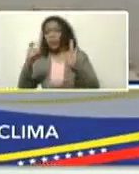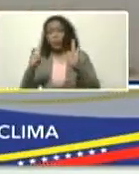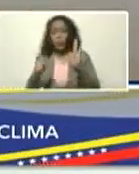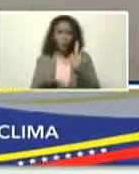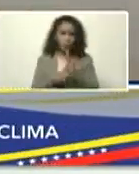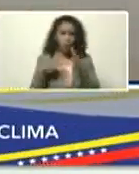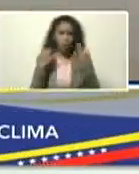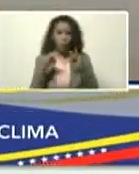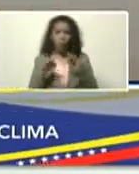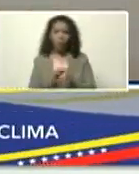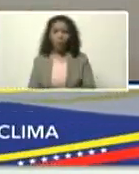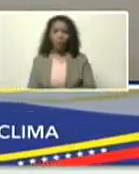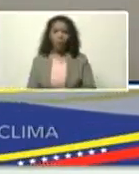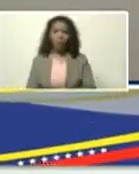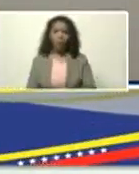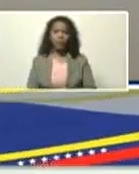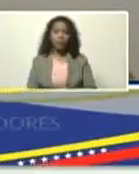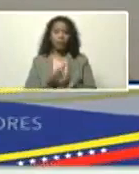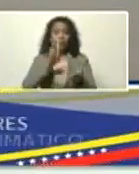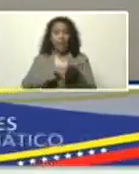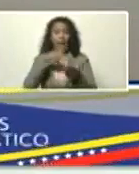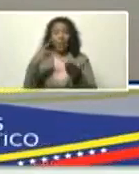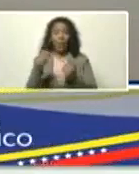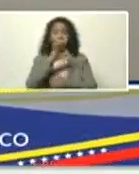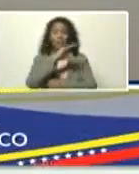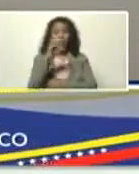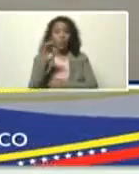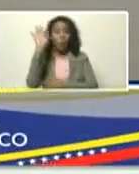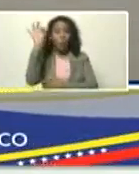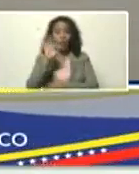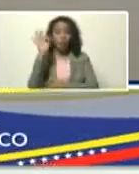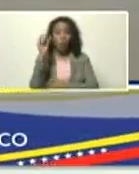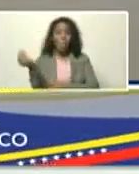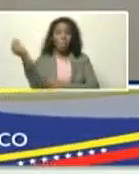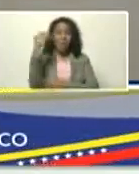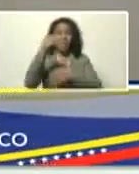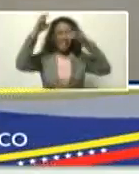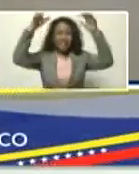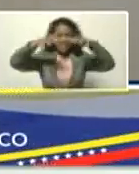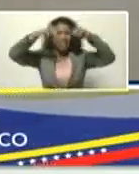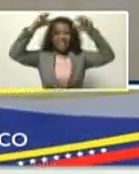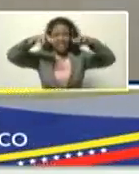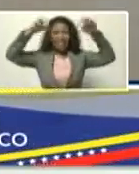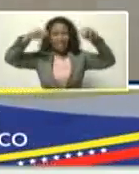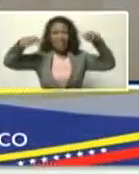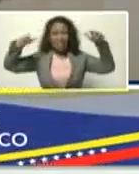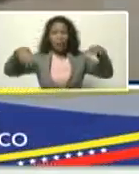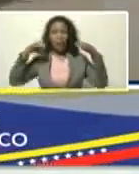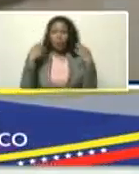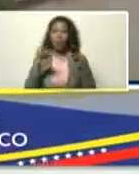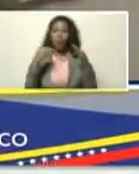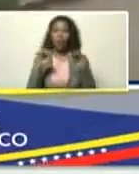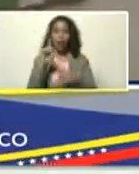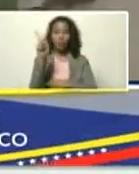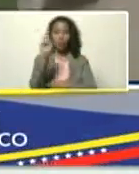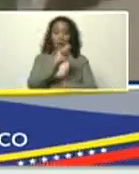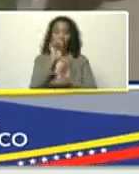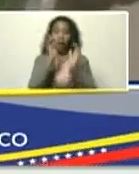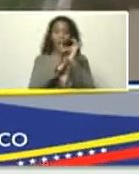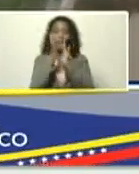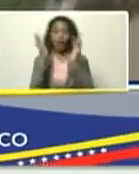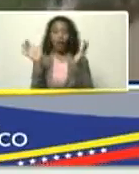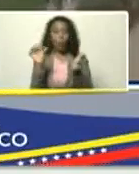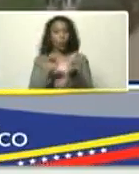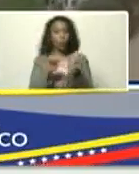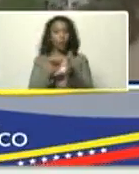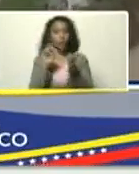de lo normal, cayó, el 300%, más de agua, de lo que normalmente, en un mes de abril, donde